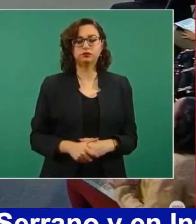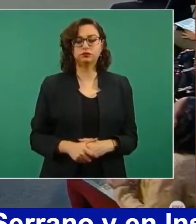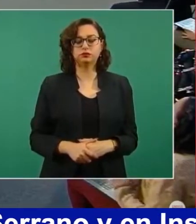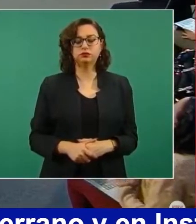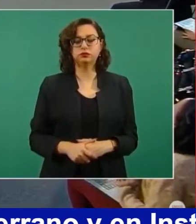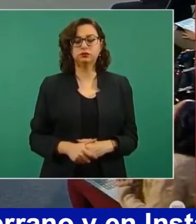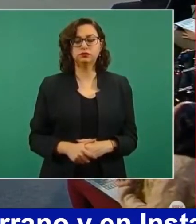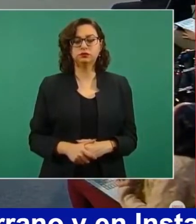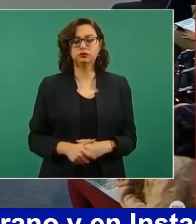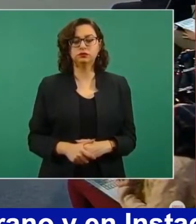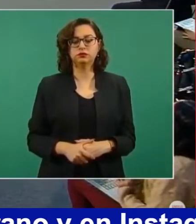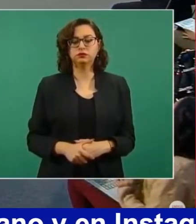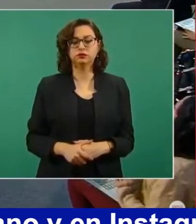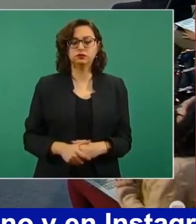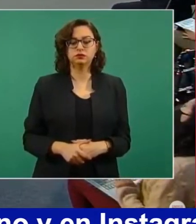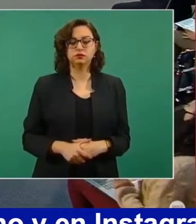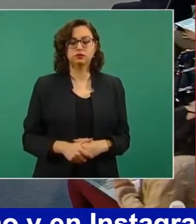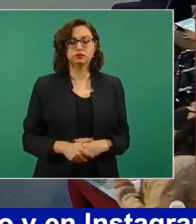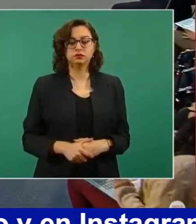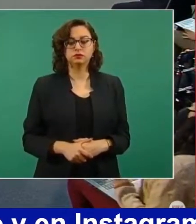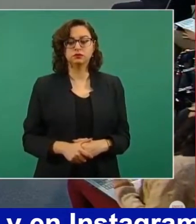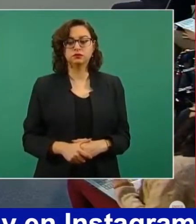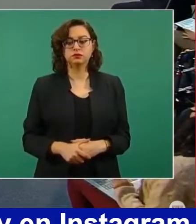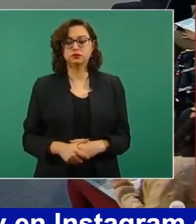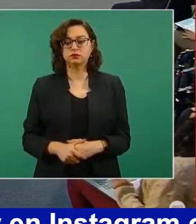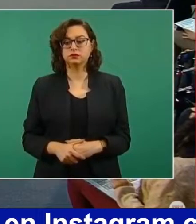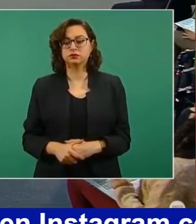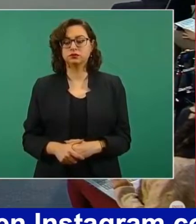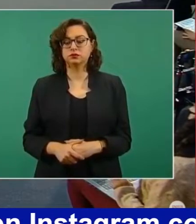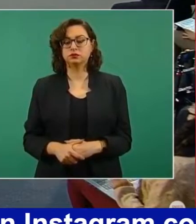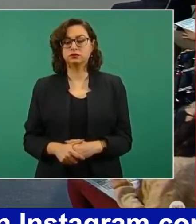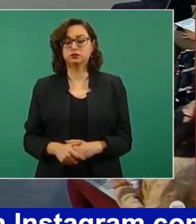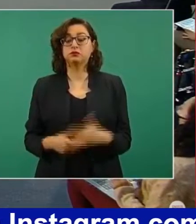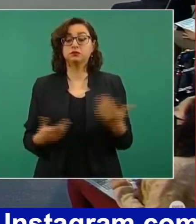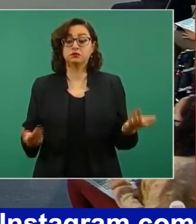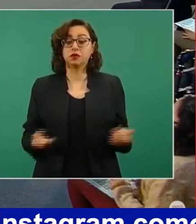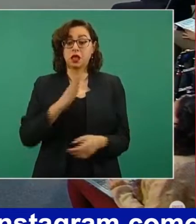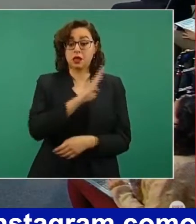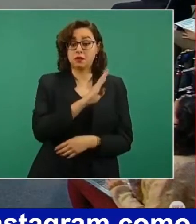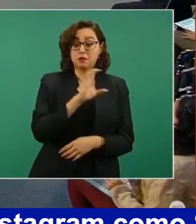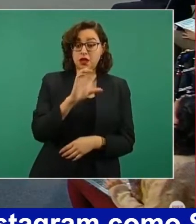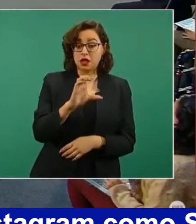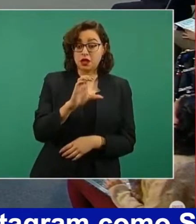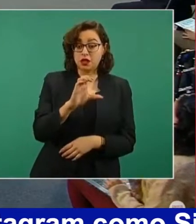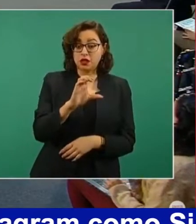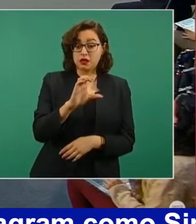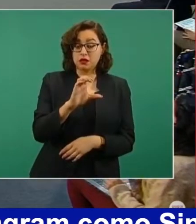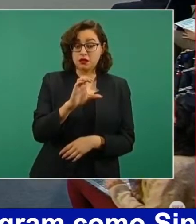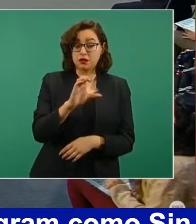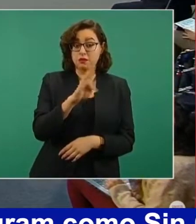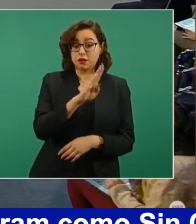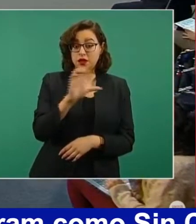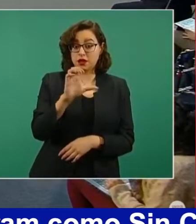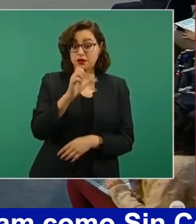y también cerca de Baja California está Baja California Sur,